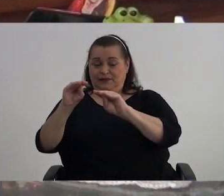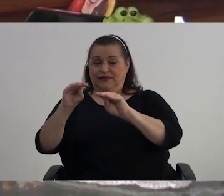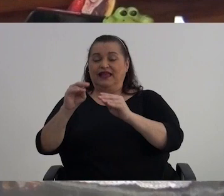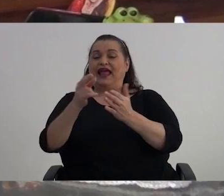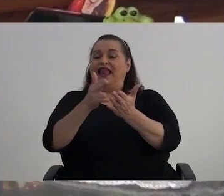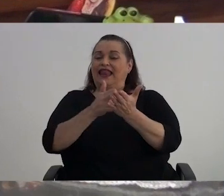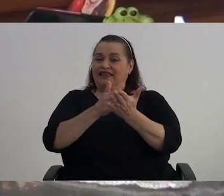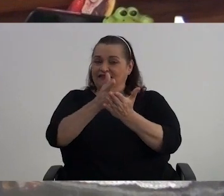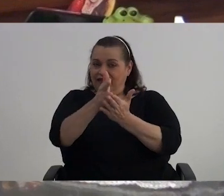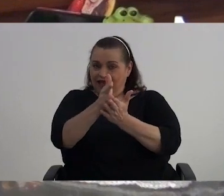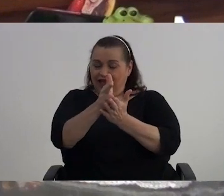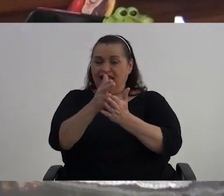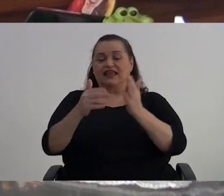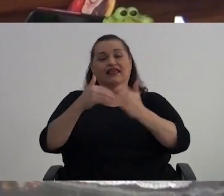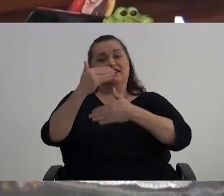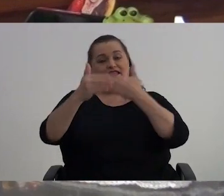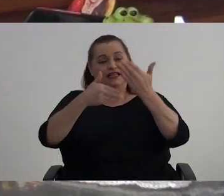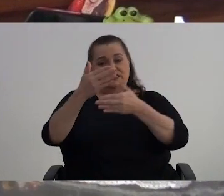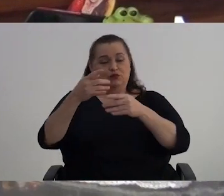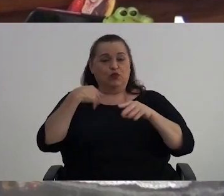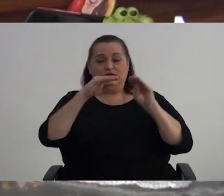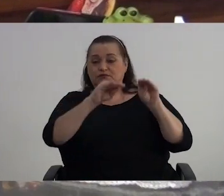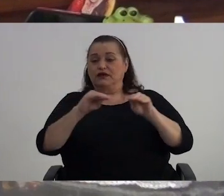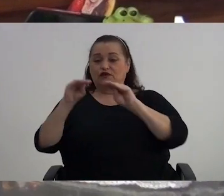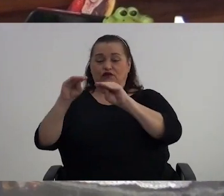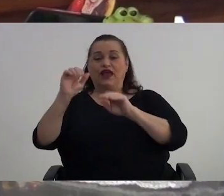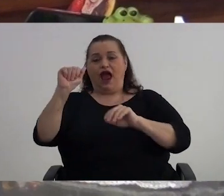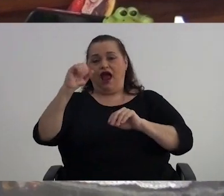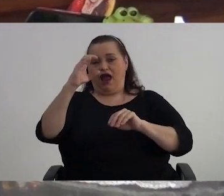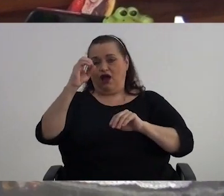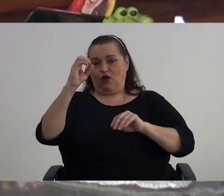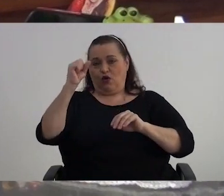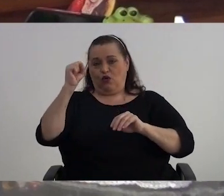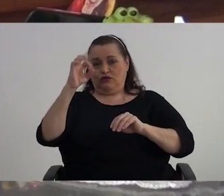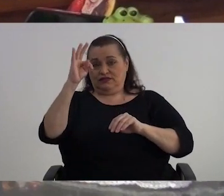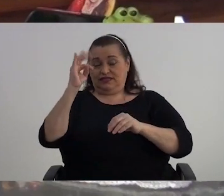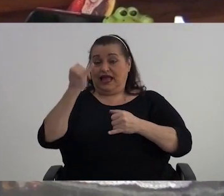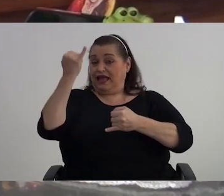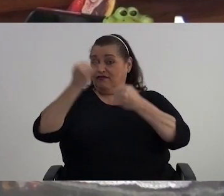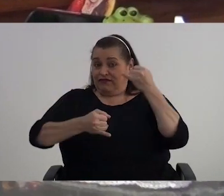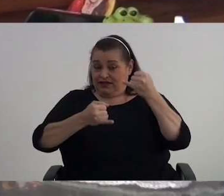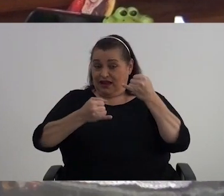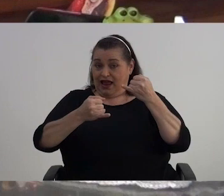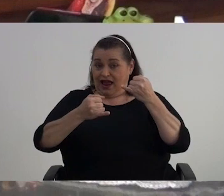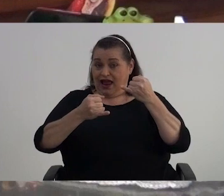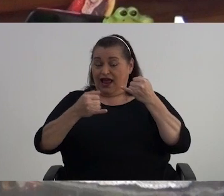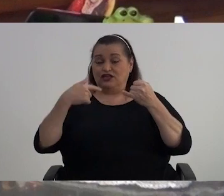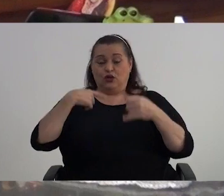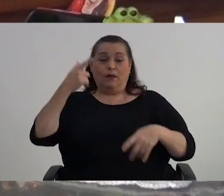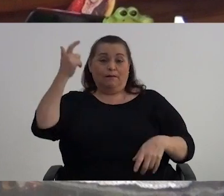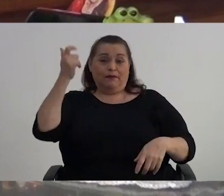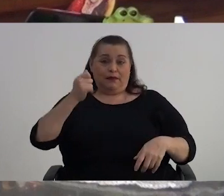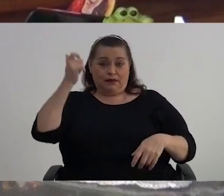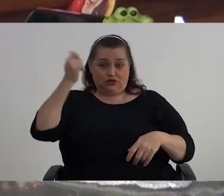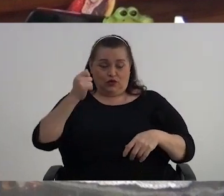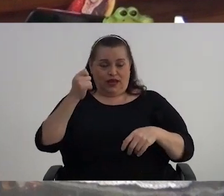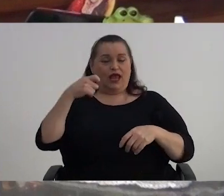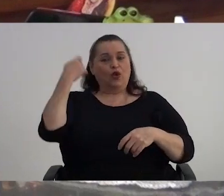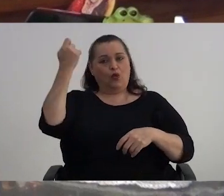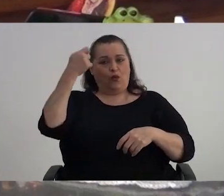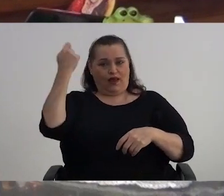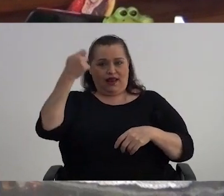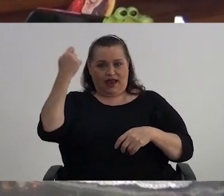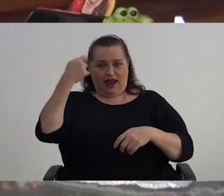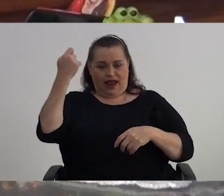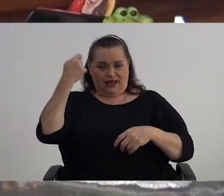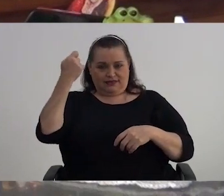Liberia Después de Liberia Me fui para Costa Y últimamente Me pensioné Aquí en